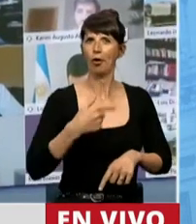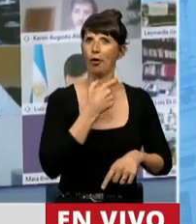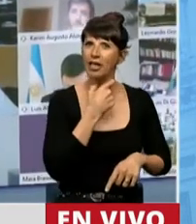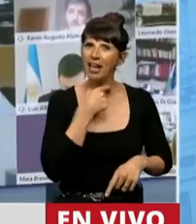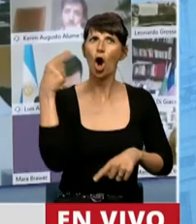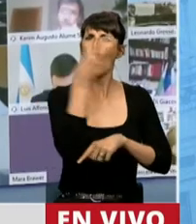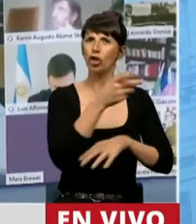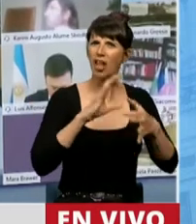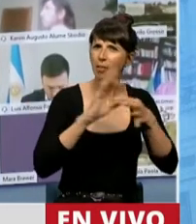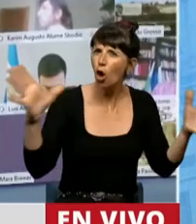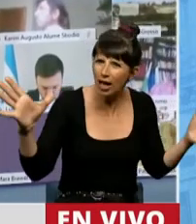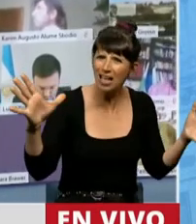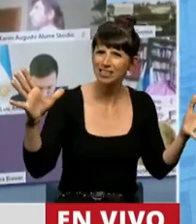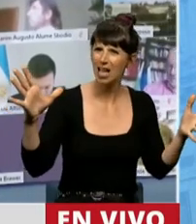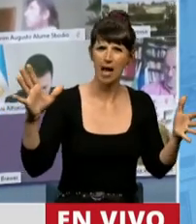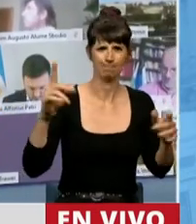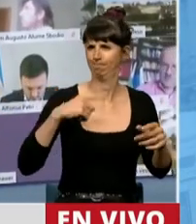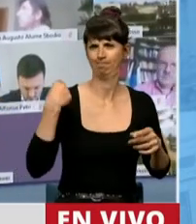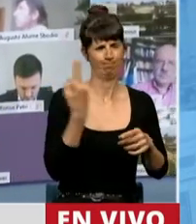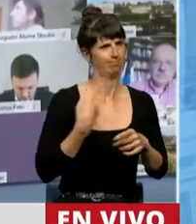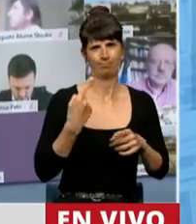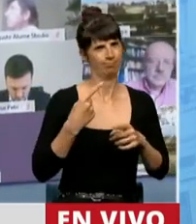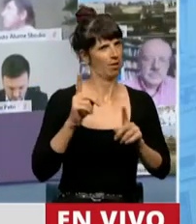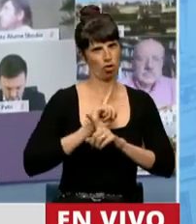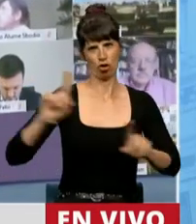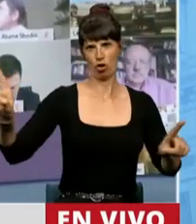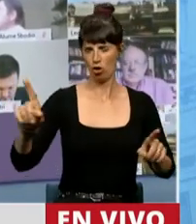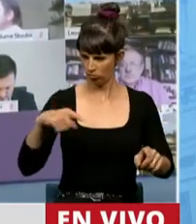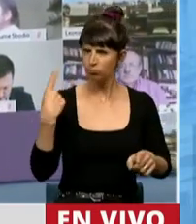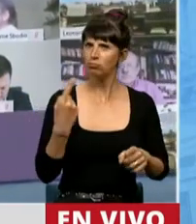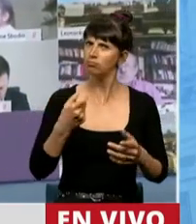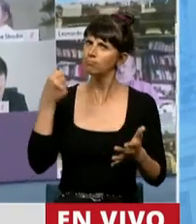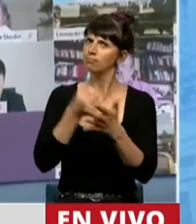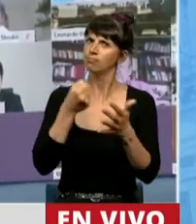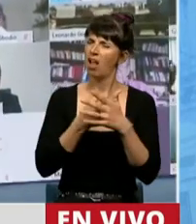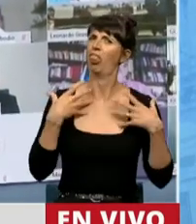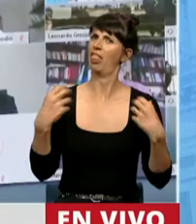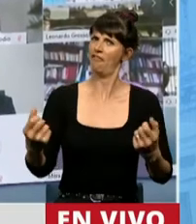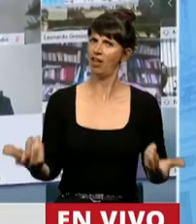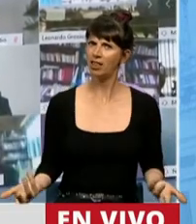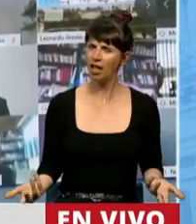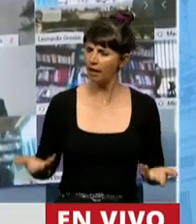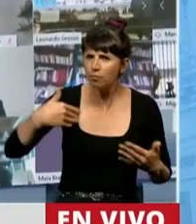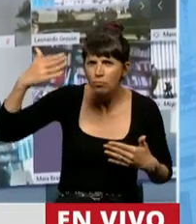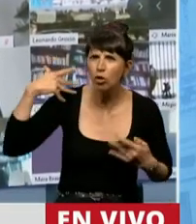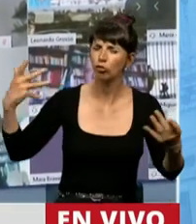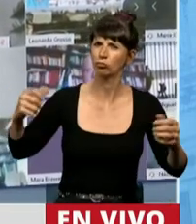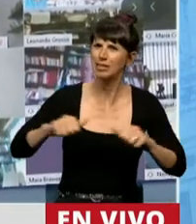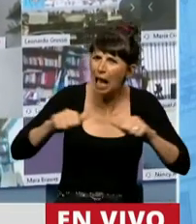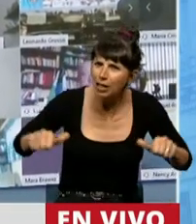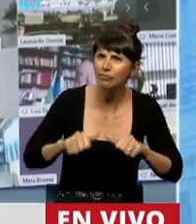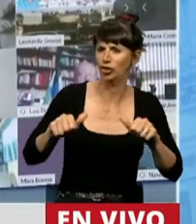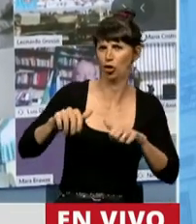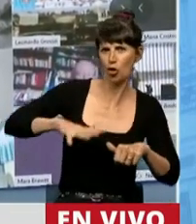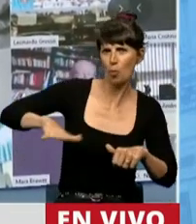y que costó muchísimo conseguir. No vamos a perder lo que hemos ganado en tanta lucha y tanto sacrificio del pueblo argentino.